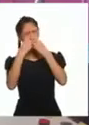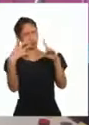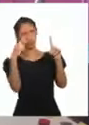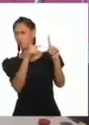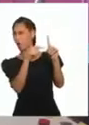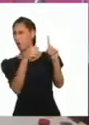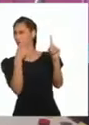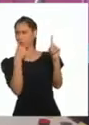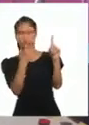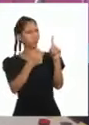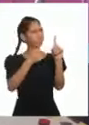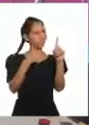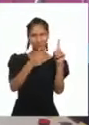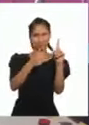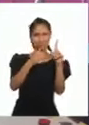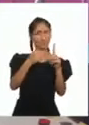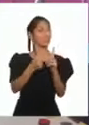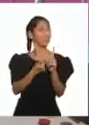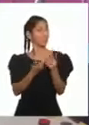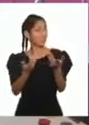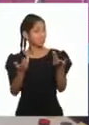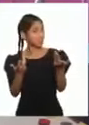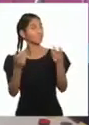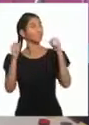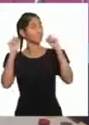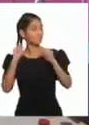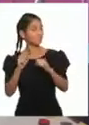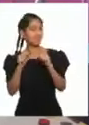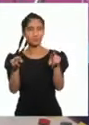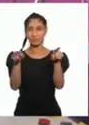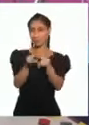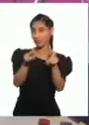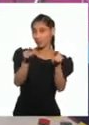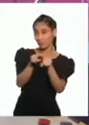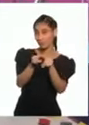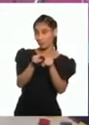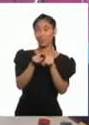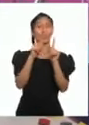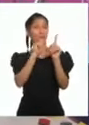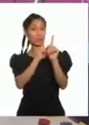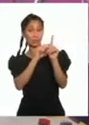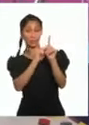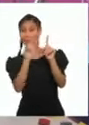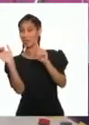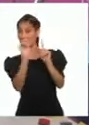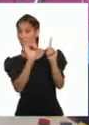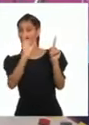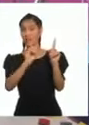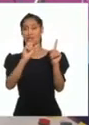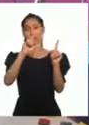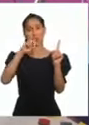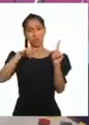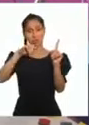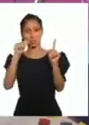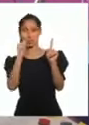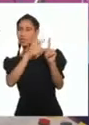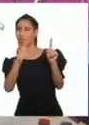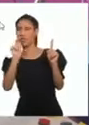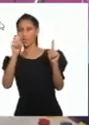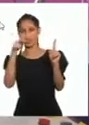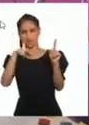Así como Tater Y Olinda Silvano En nuestro país A lo largo de estos 200